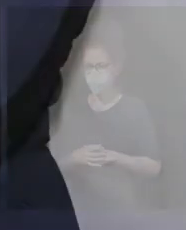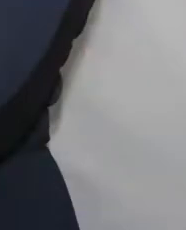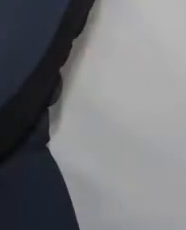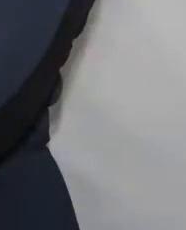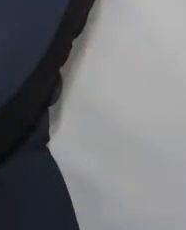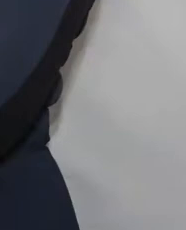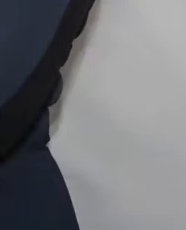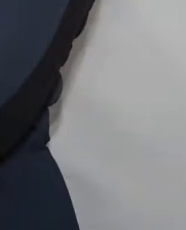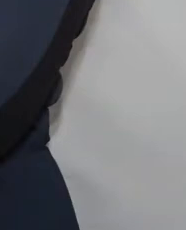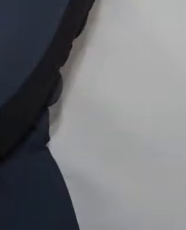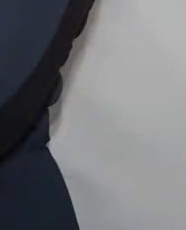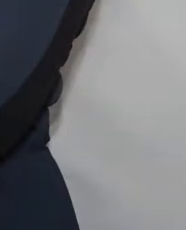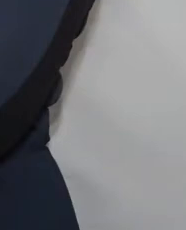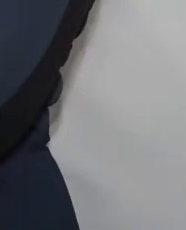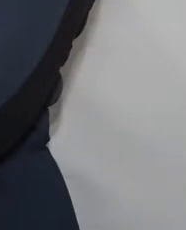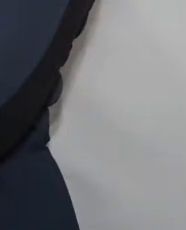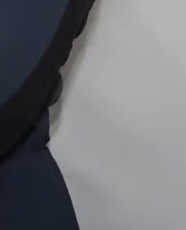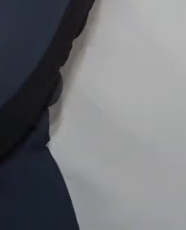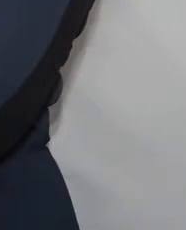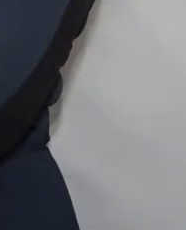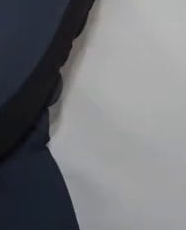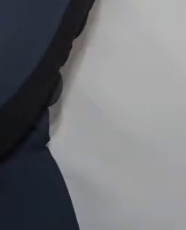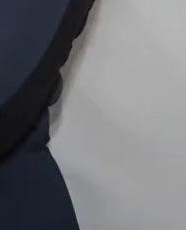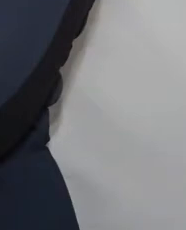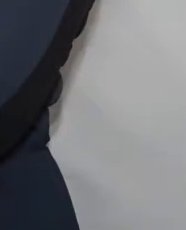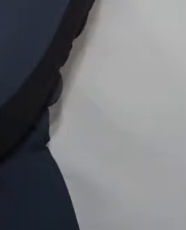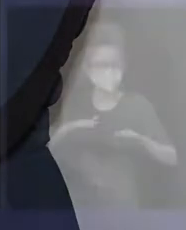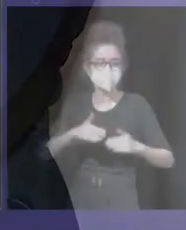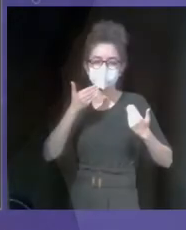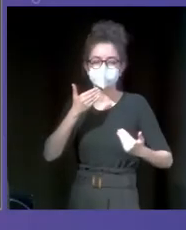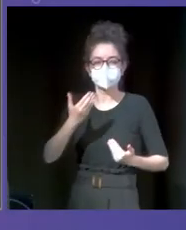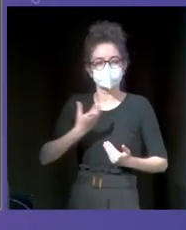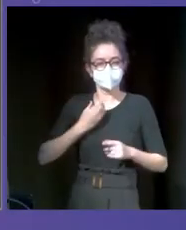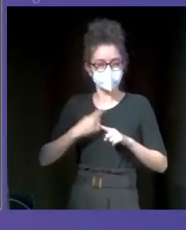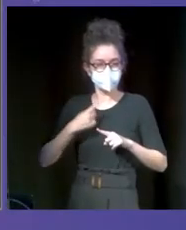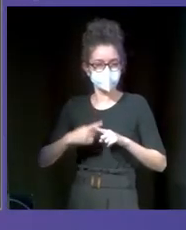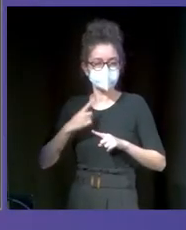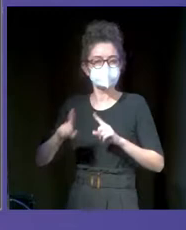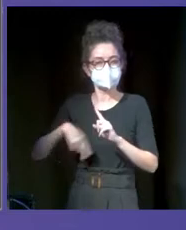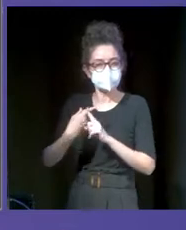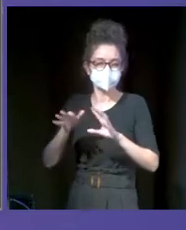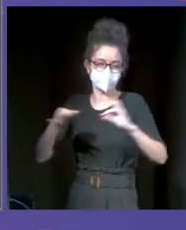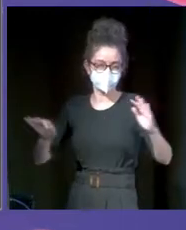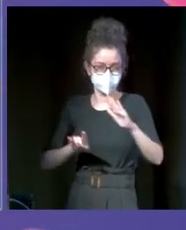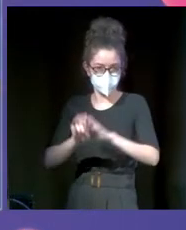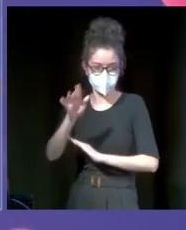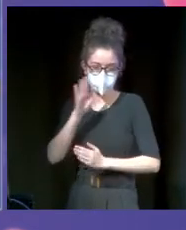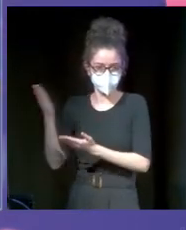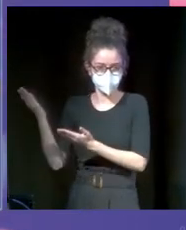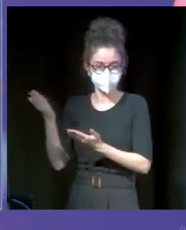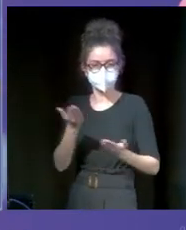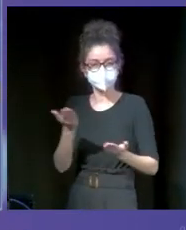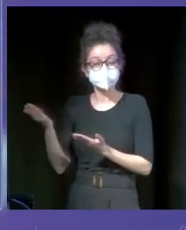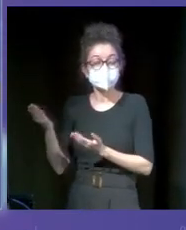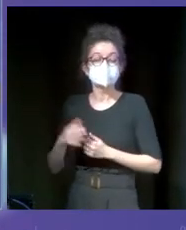Bueno, muchas gracias. Gracias por estar aquí. Gracias al Ayuntamiento de Santa Cruz de Tenerife por invitarnos y a la Sociedad de Desarrollo. Yo vengo a